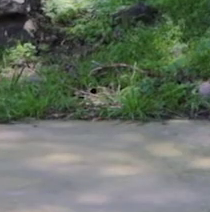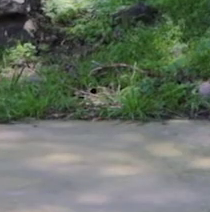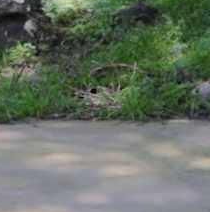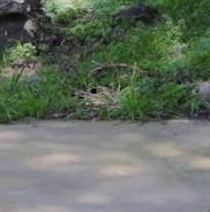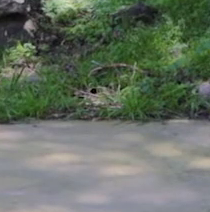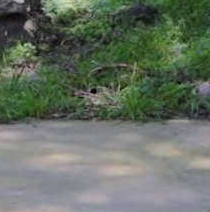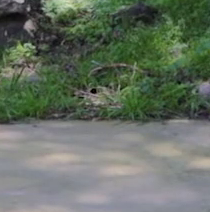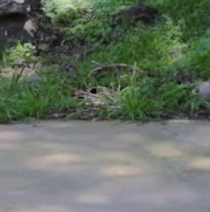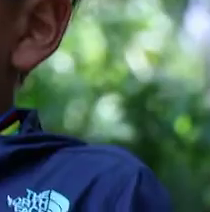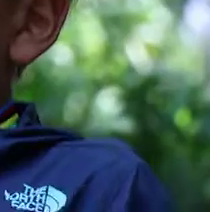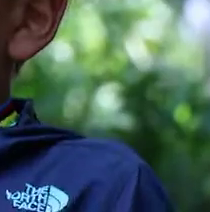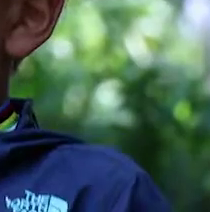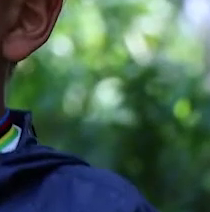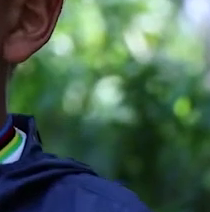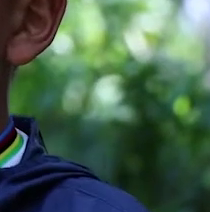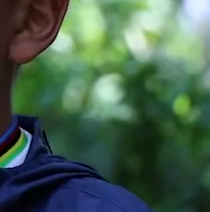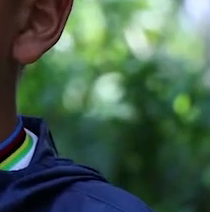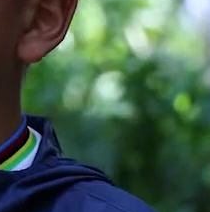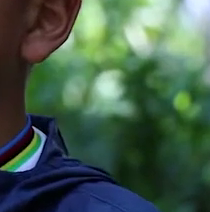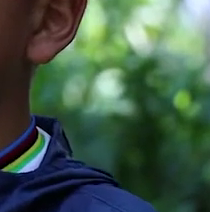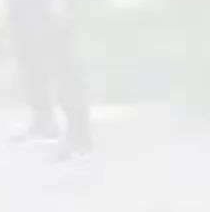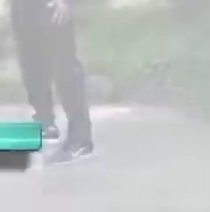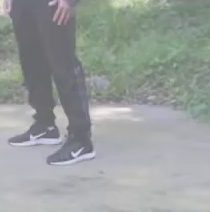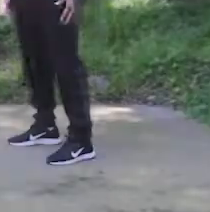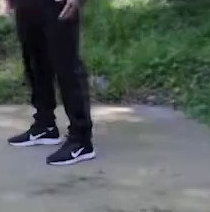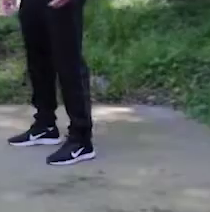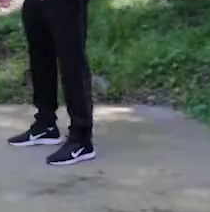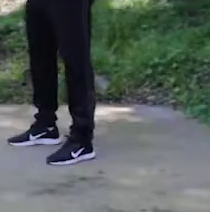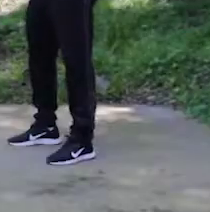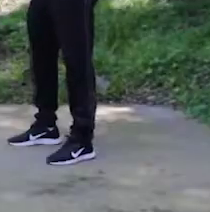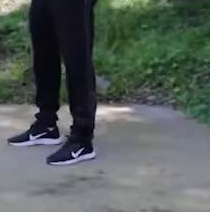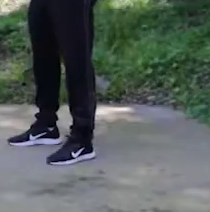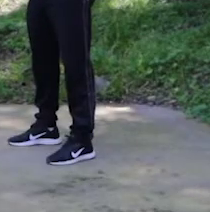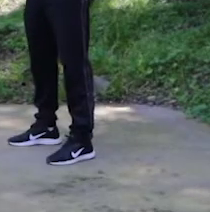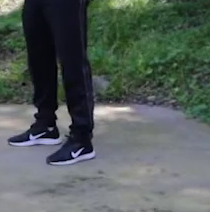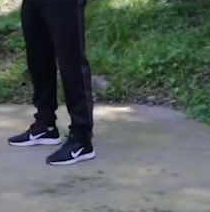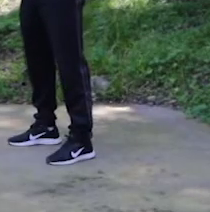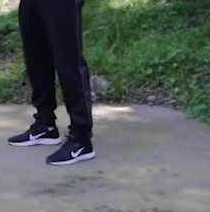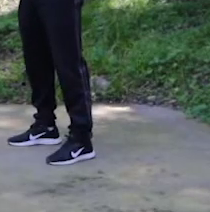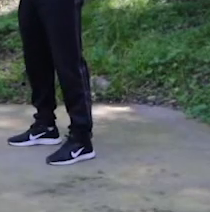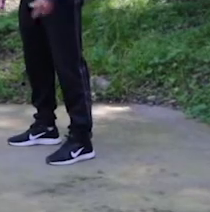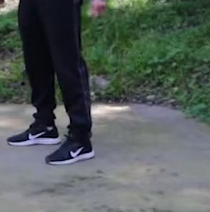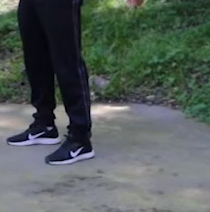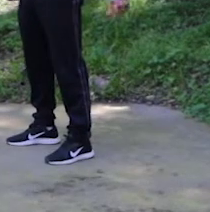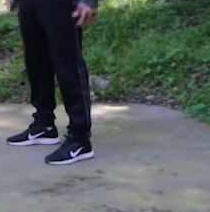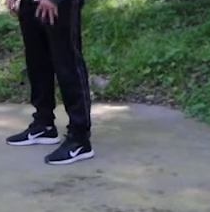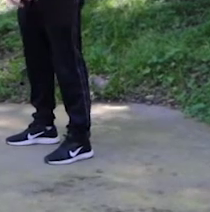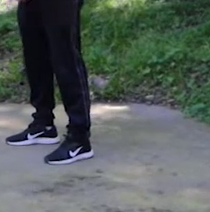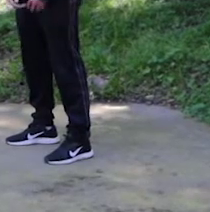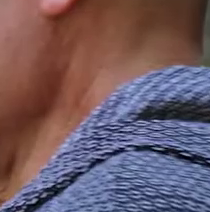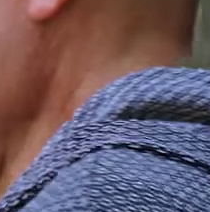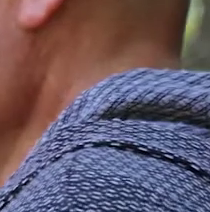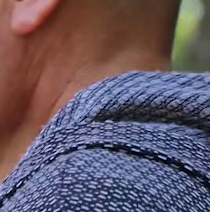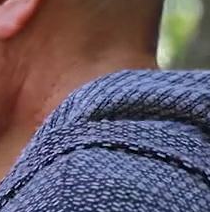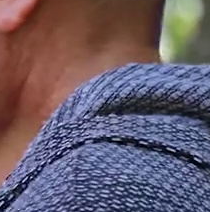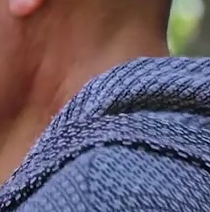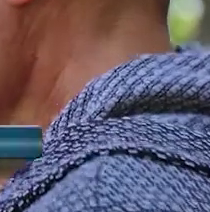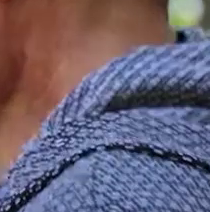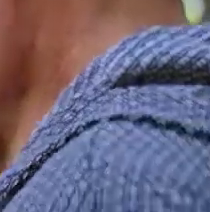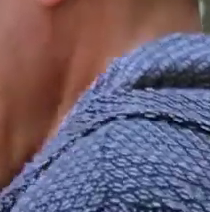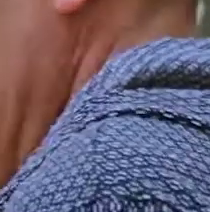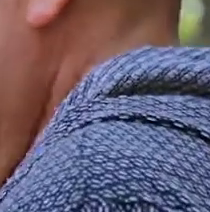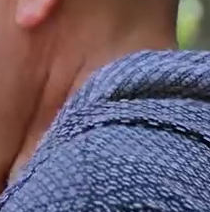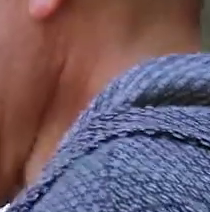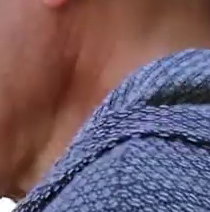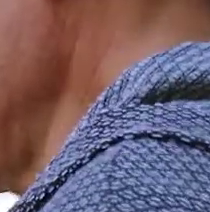Respiramos, respiramos. Ahora, en esta ocasión vamos a trabajar un poco de hombros. Lo que vamos a hacer,